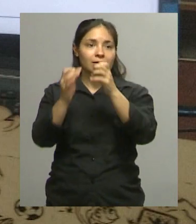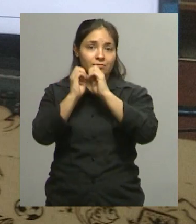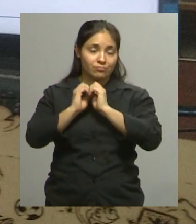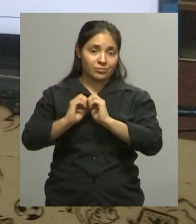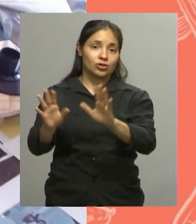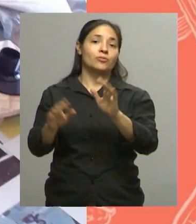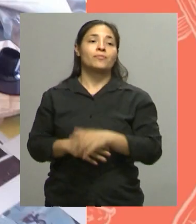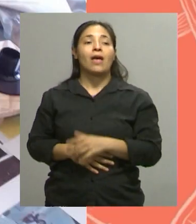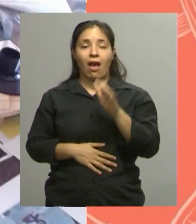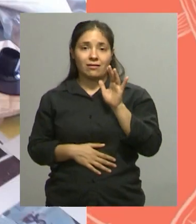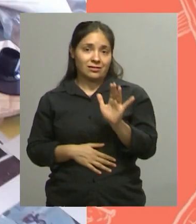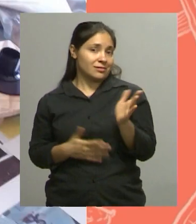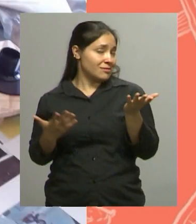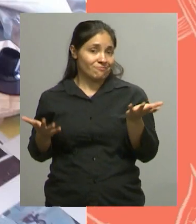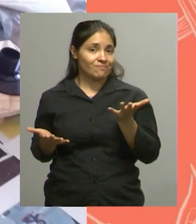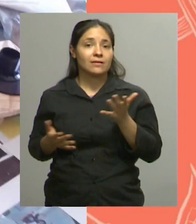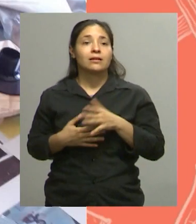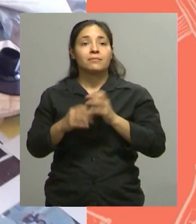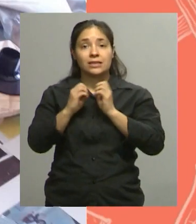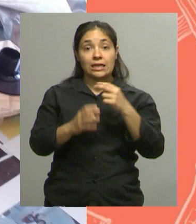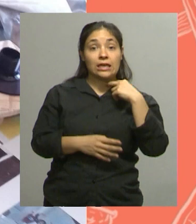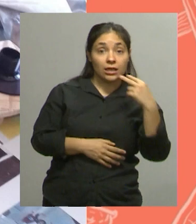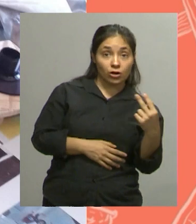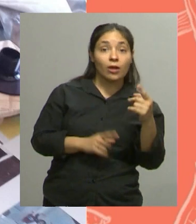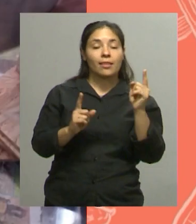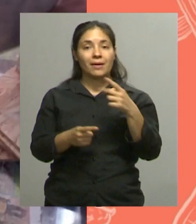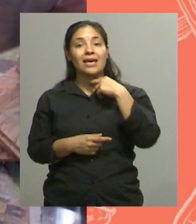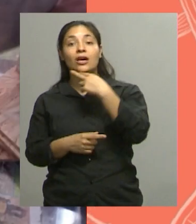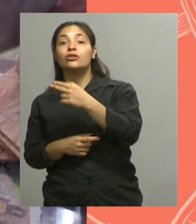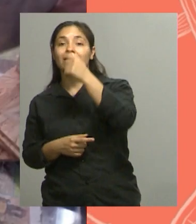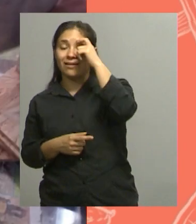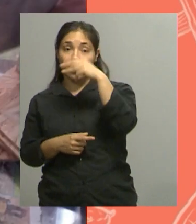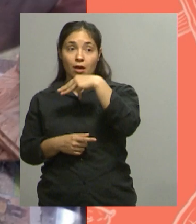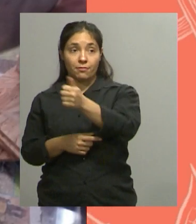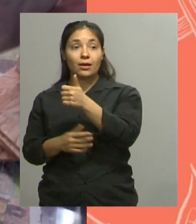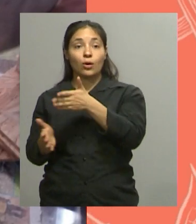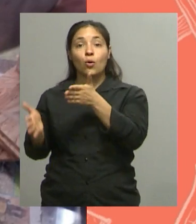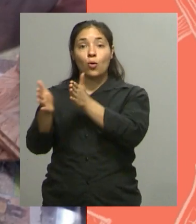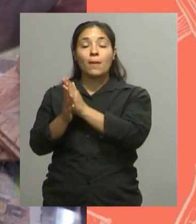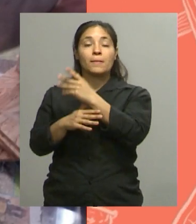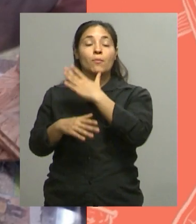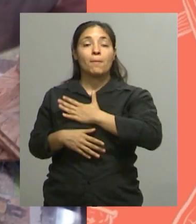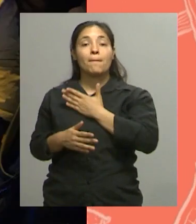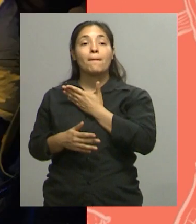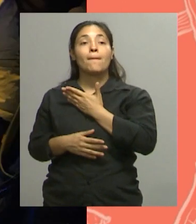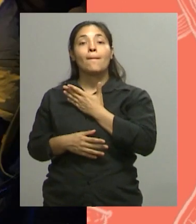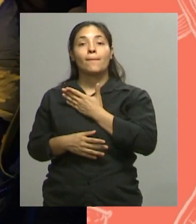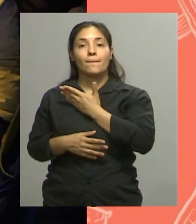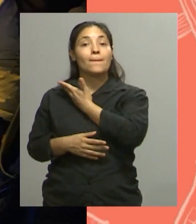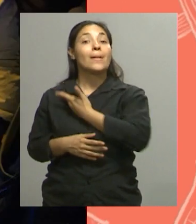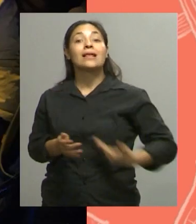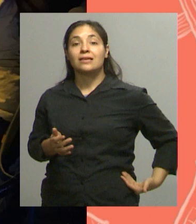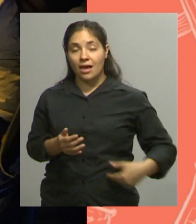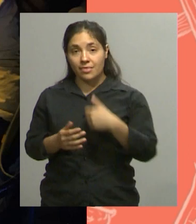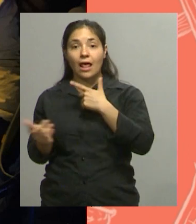Empezamos con mis hijos Los hijos de Mema que es la creo que es presidenta de una cooperativa De una